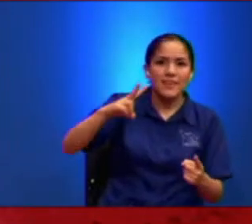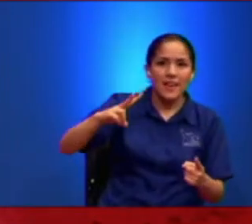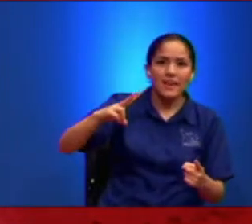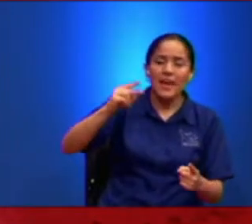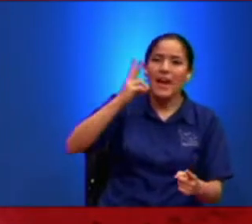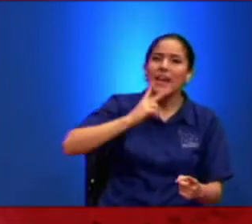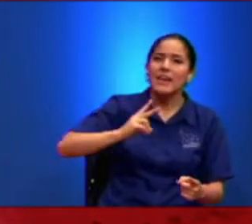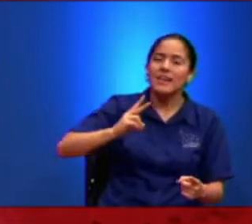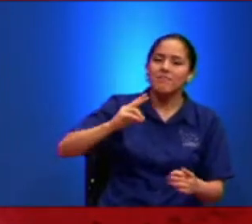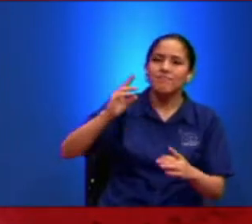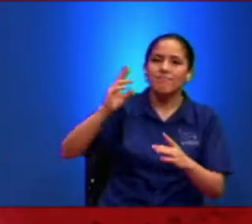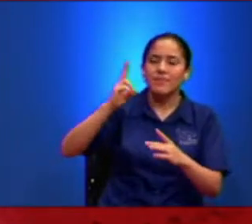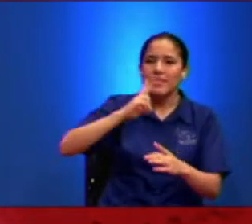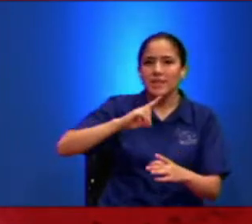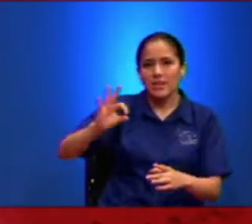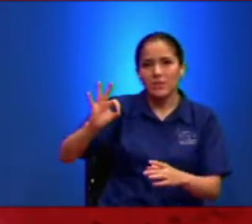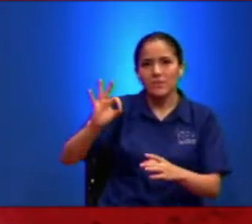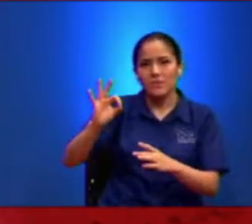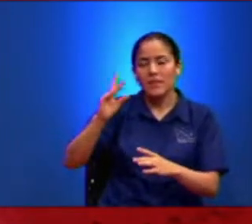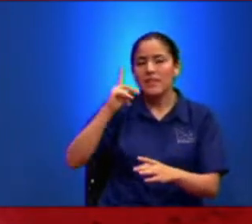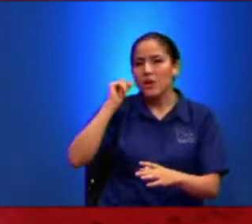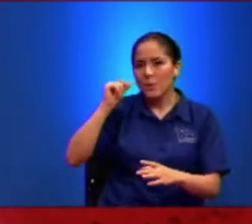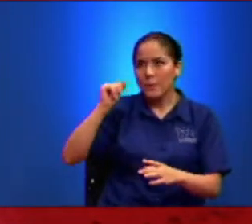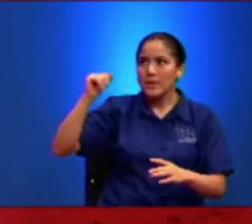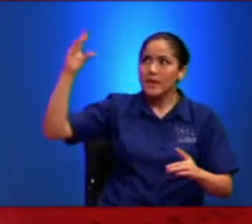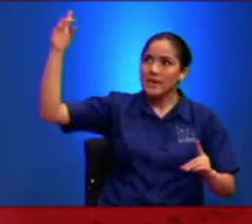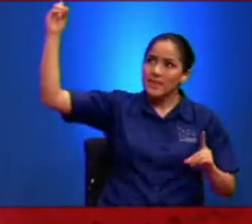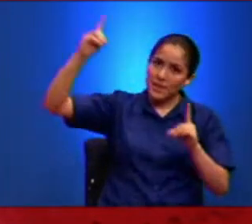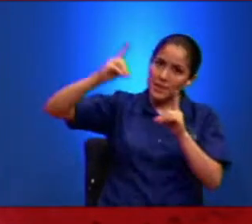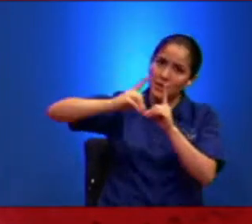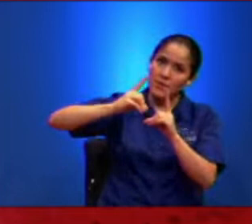Su Reino La Gran Pregunta